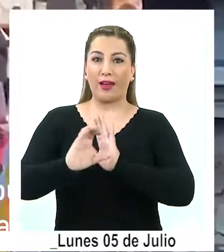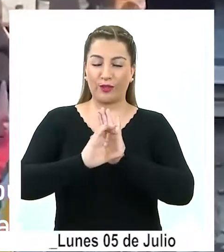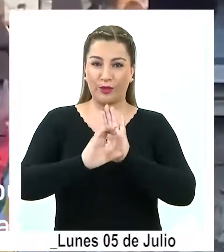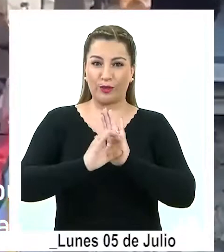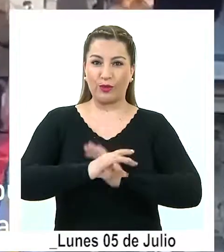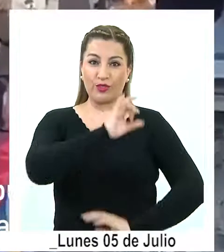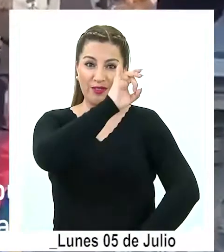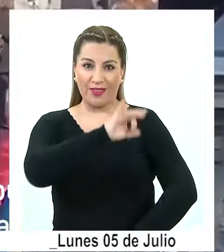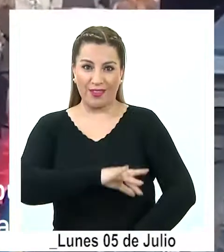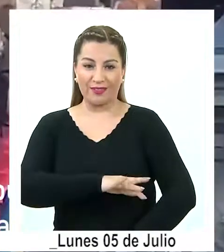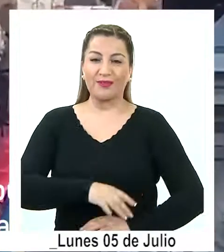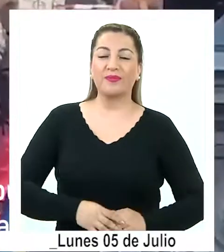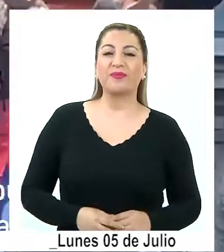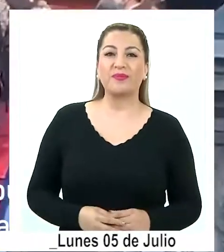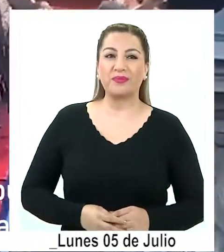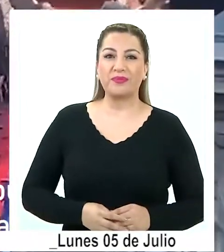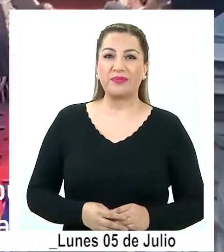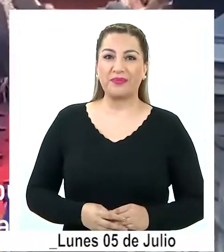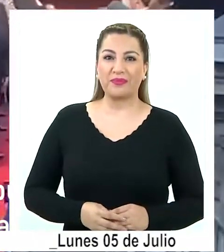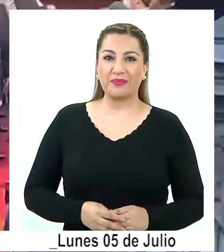nueva constitución para Chile.